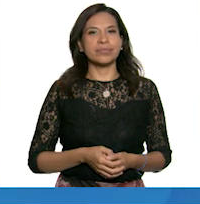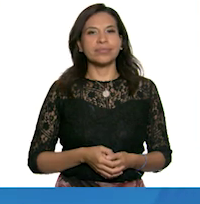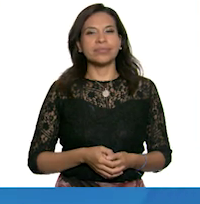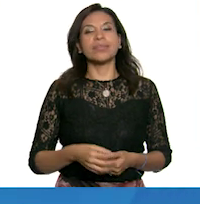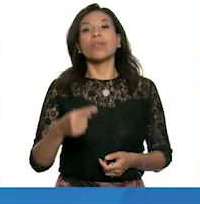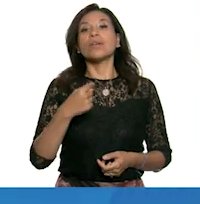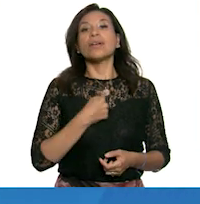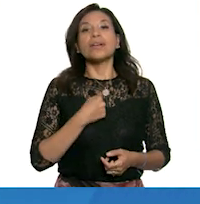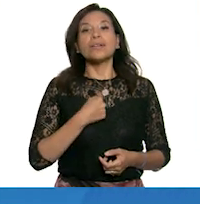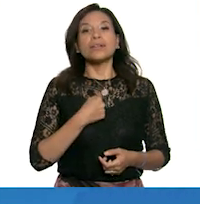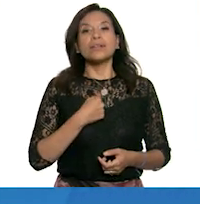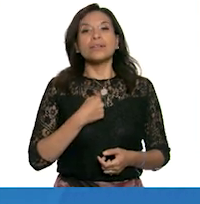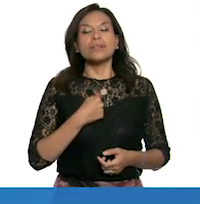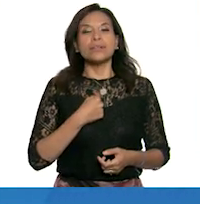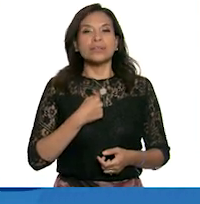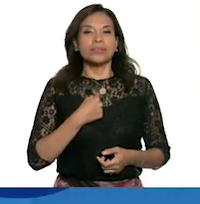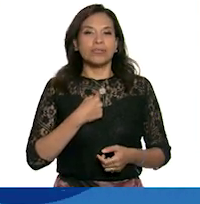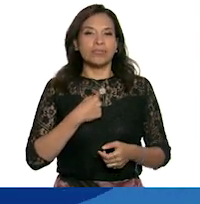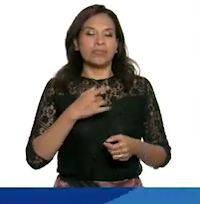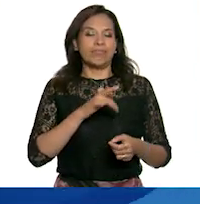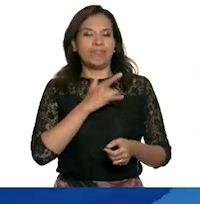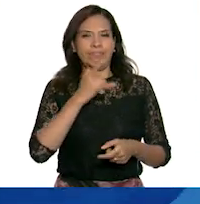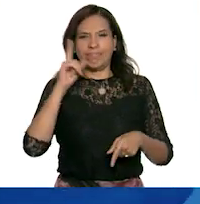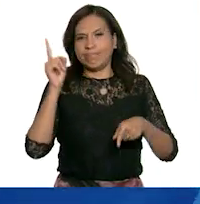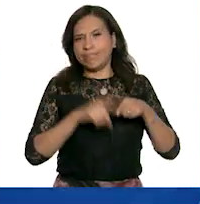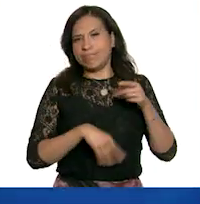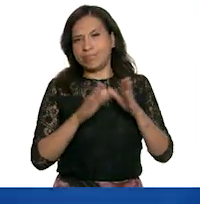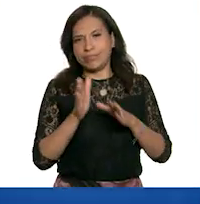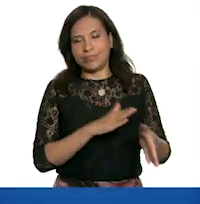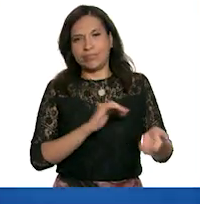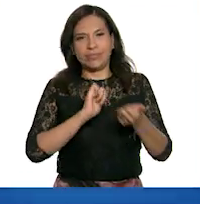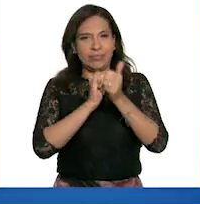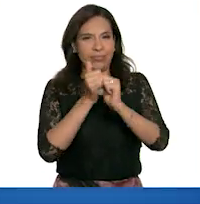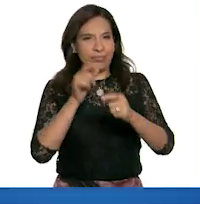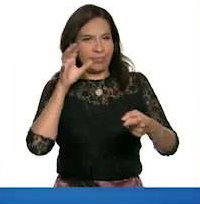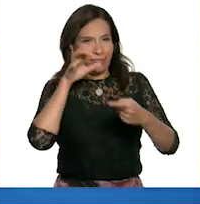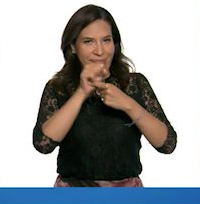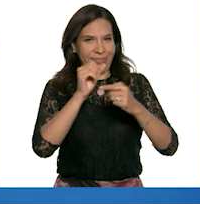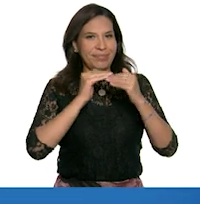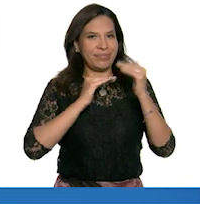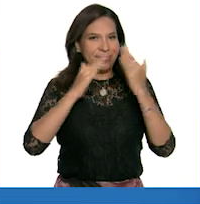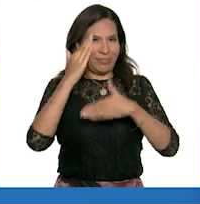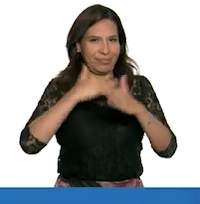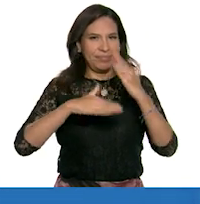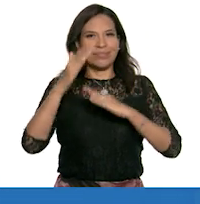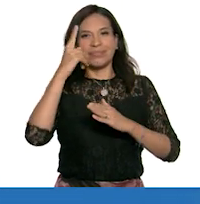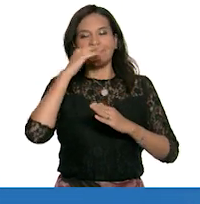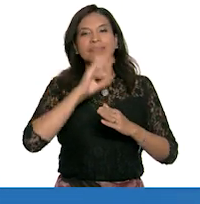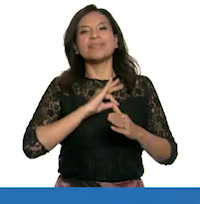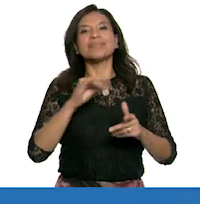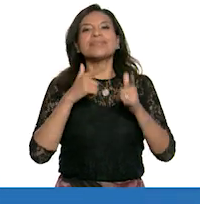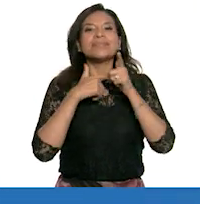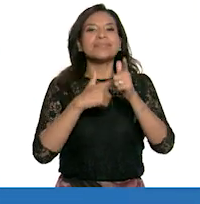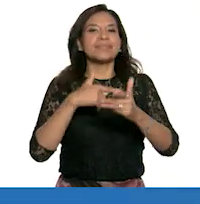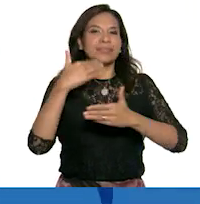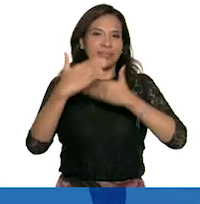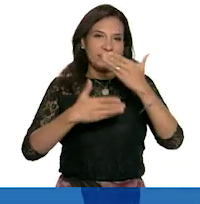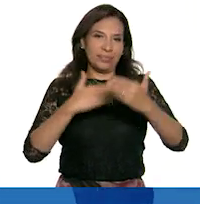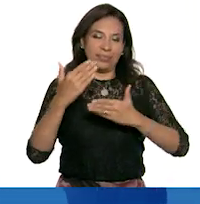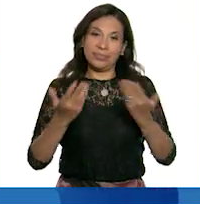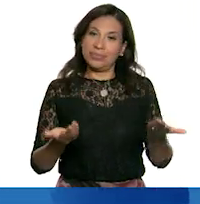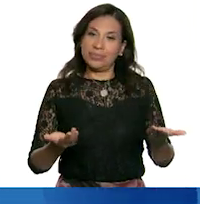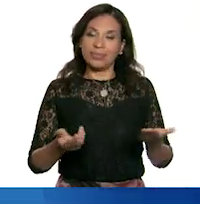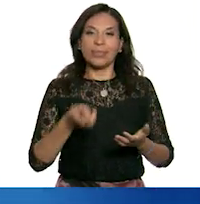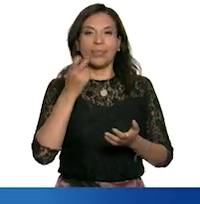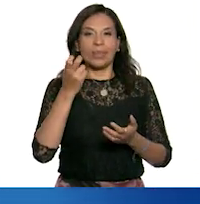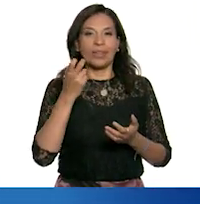Y yo, este, trato de esquivarlo y tratar de convertirlo en un logro más para poder seguir adelante. Bueno,